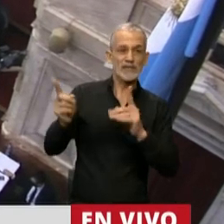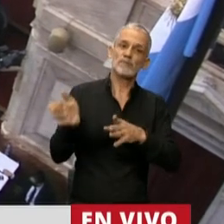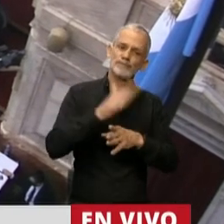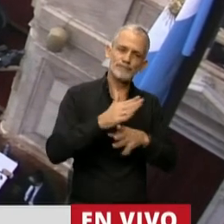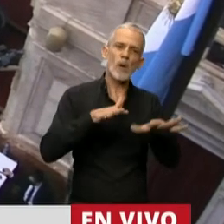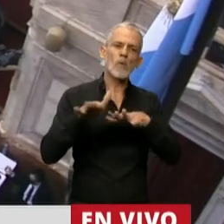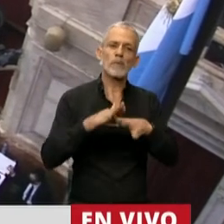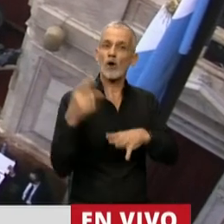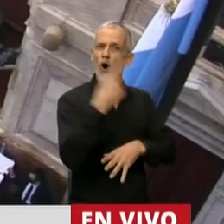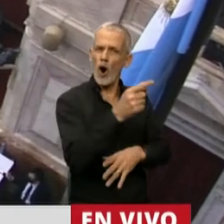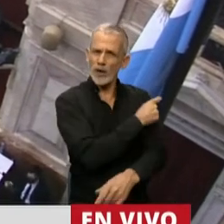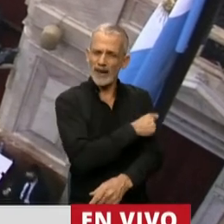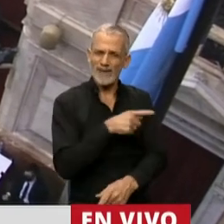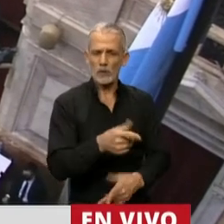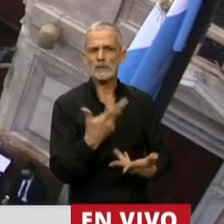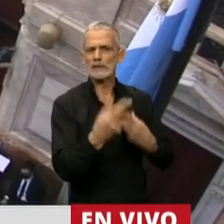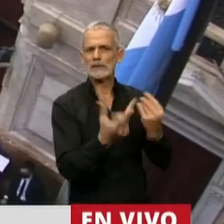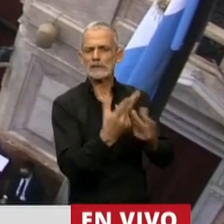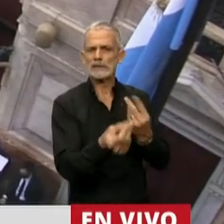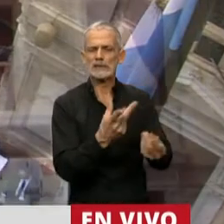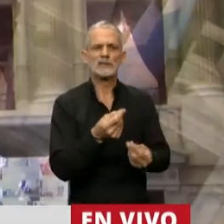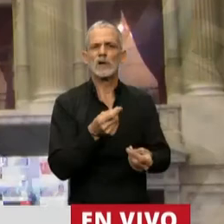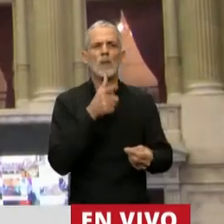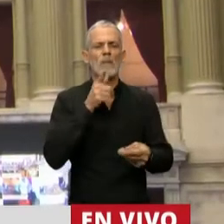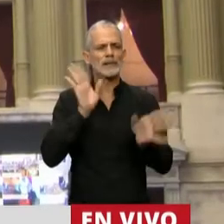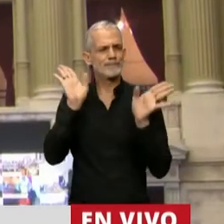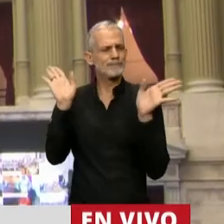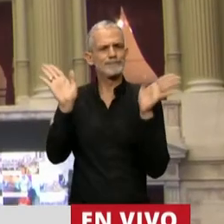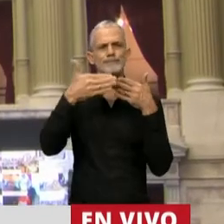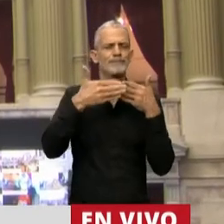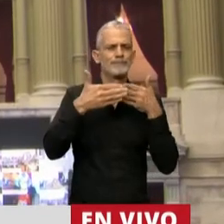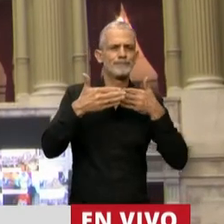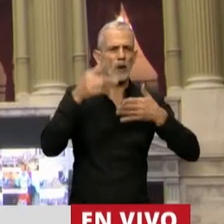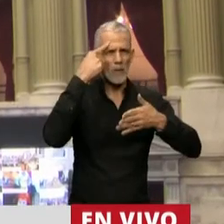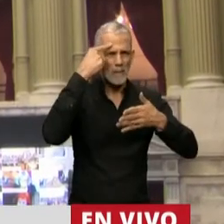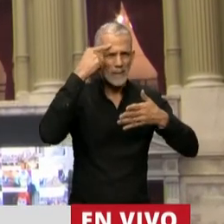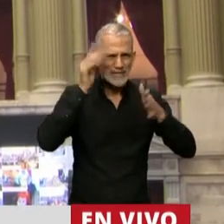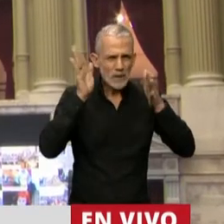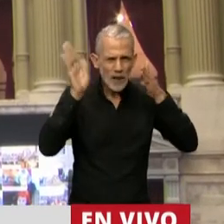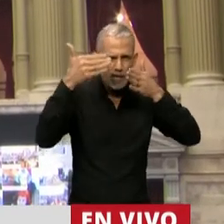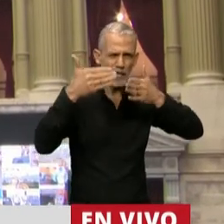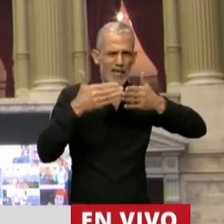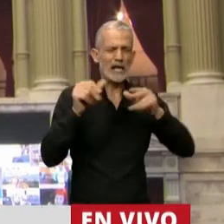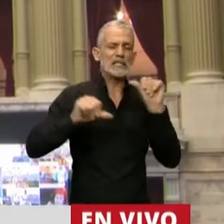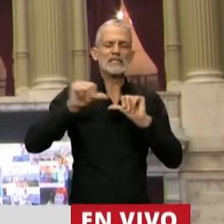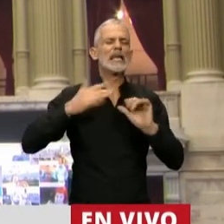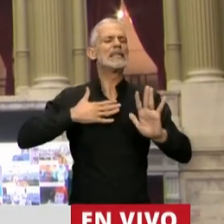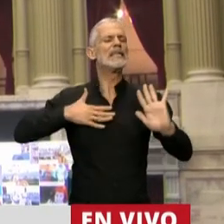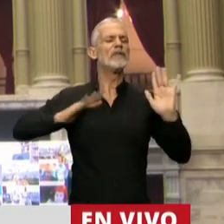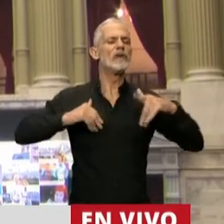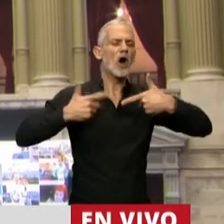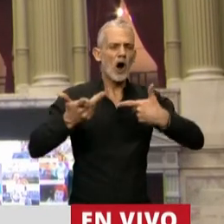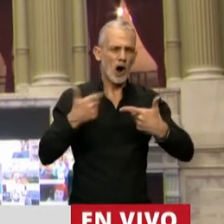movimiento antivacuna que parece que quiere cerrarse con algún pensamiento pseudocientífico